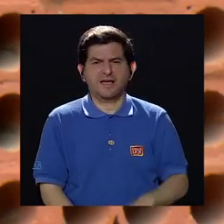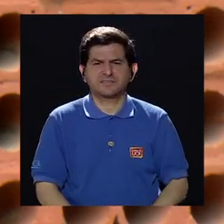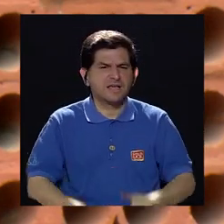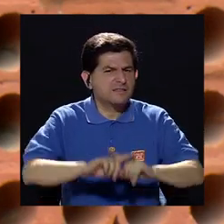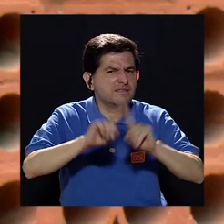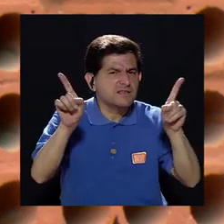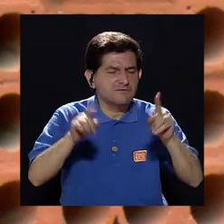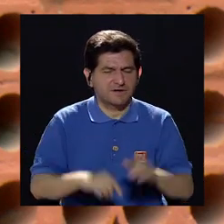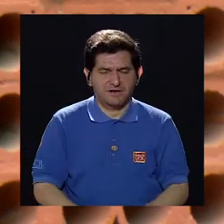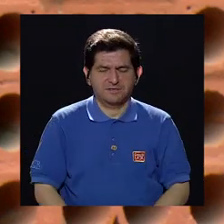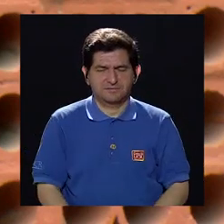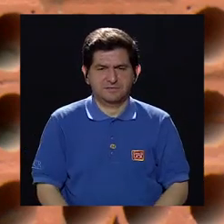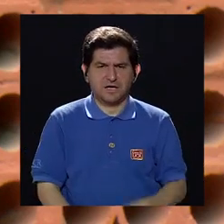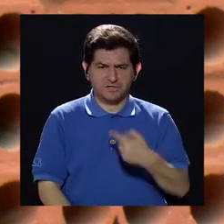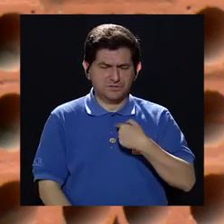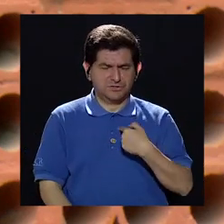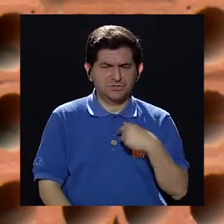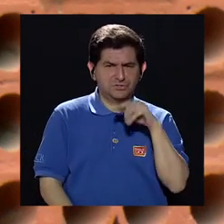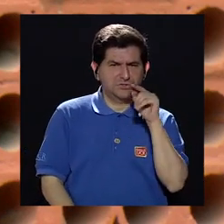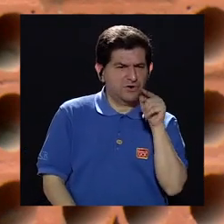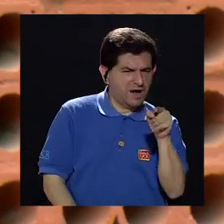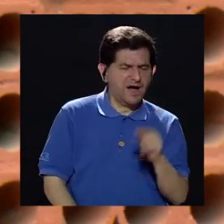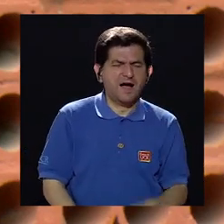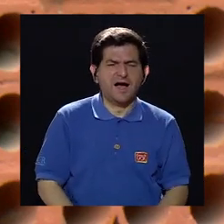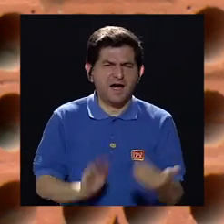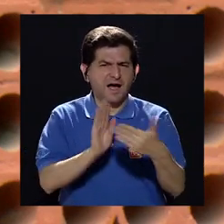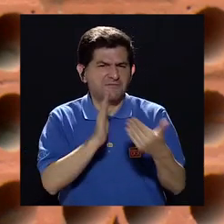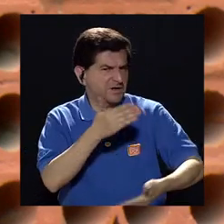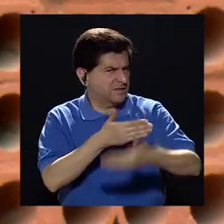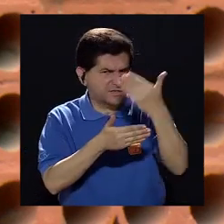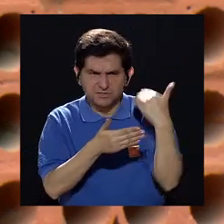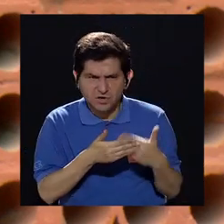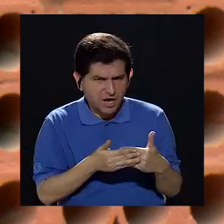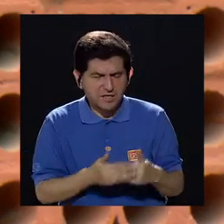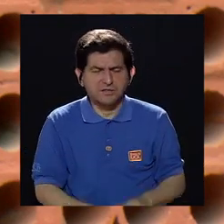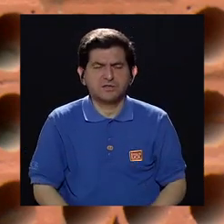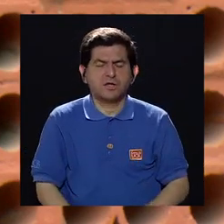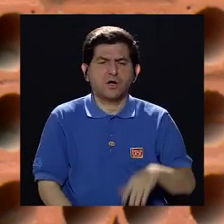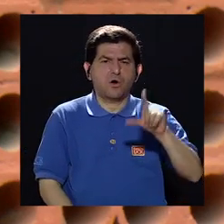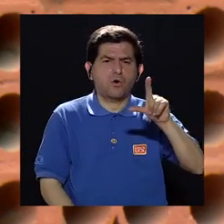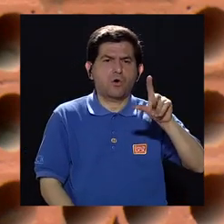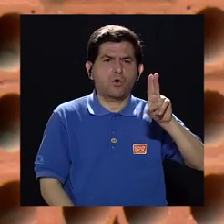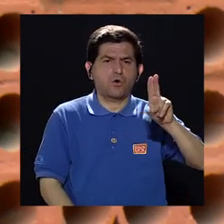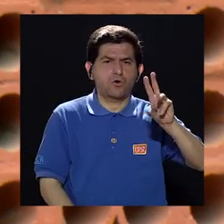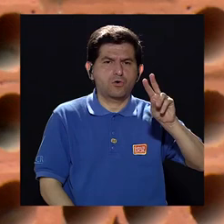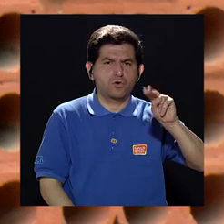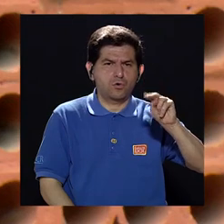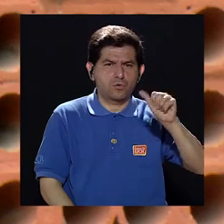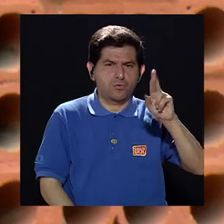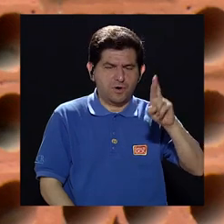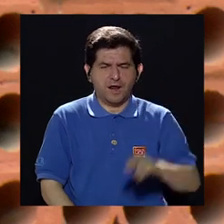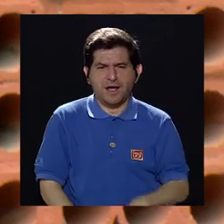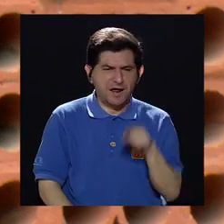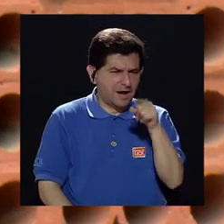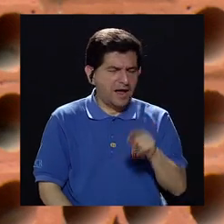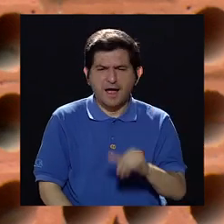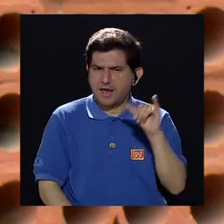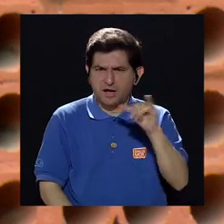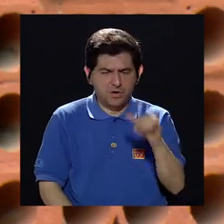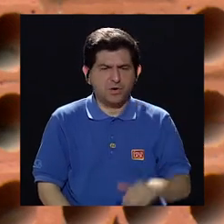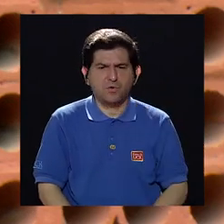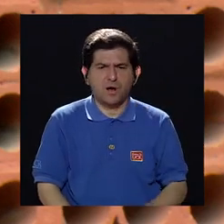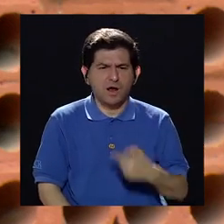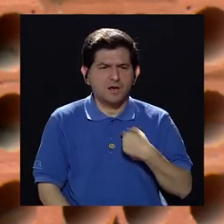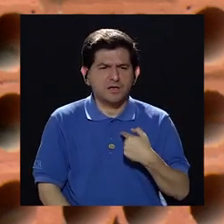asimetría. Entonces, si yo tengo una lesión que no tenía antes, o un lunar de siempre, asimétrica, o sea, que yo